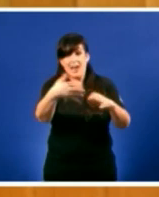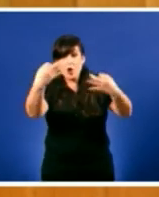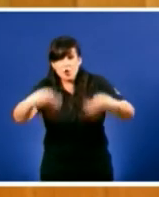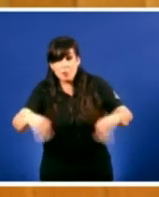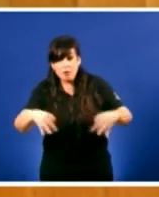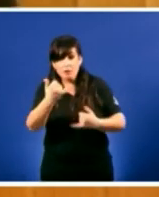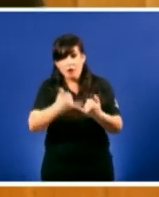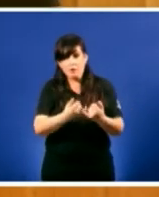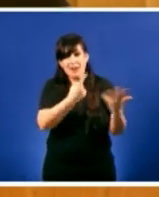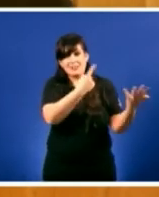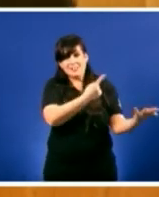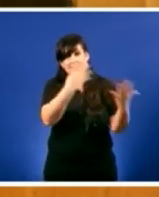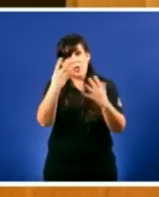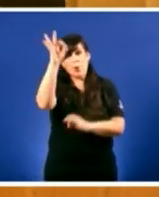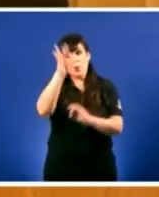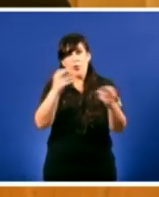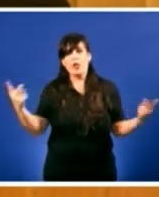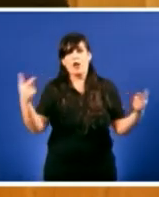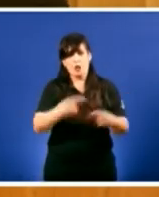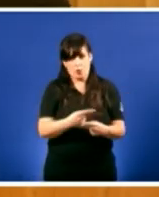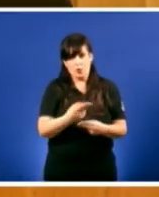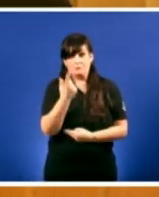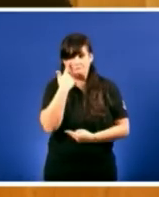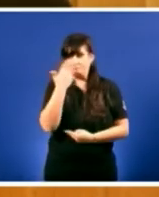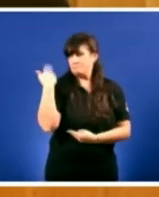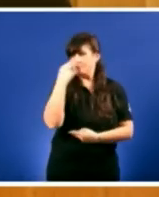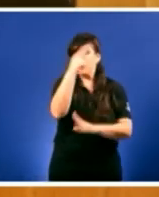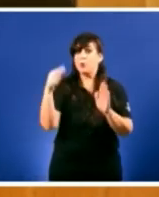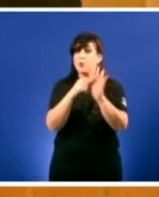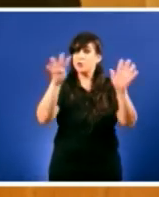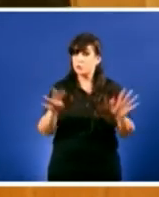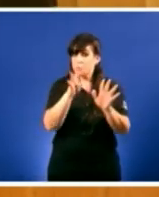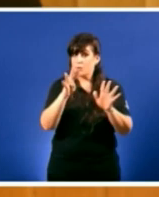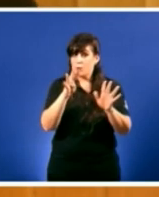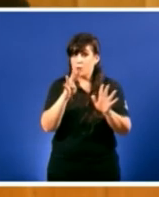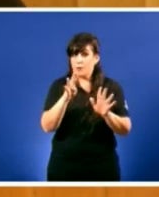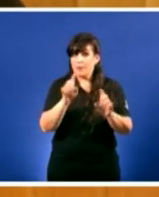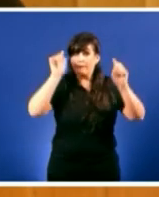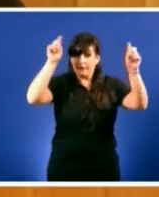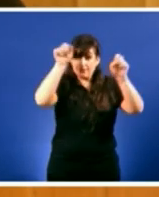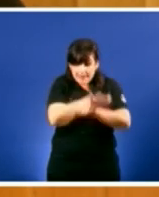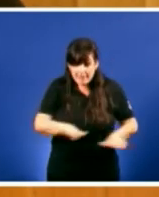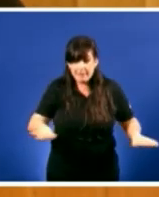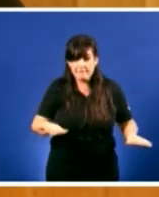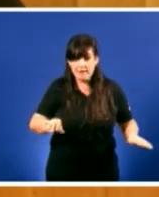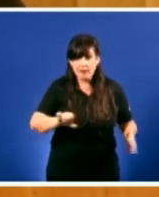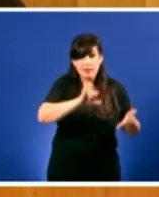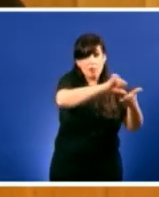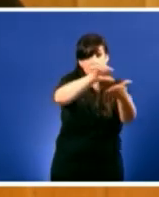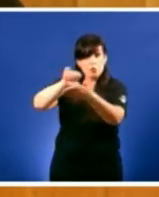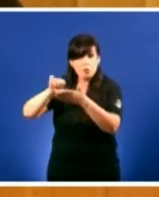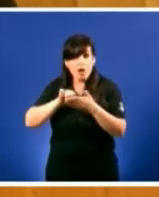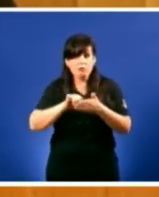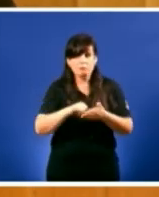% miren en 2009 a presenza do galego no ensino infantil nas nosas cidades era do